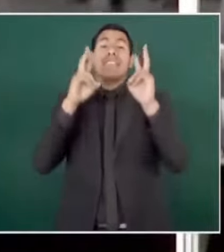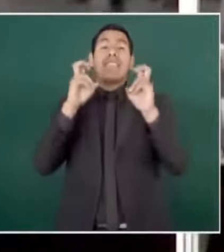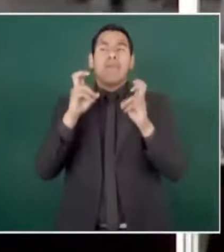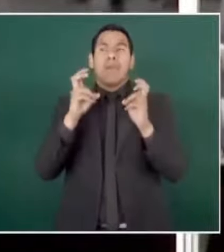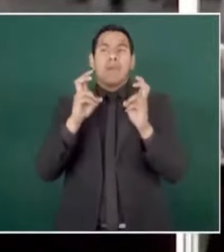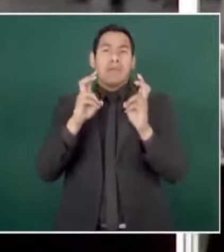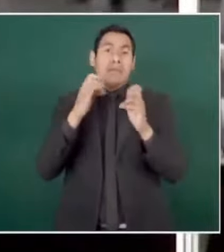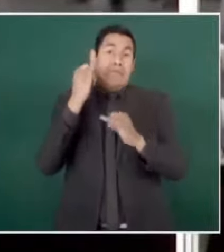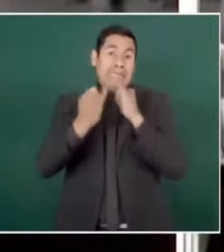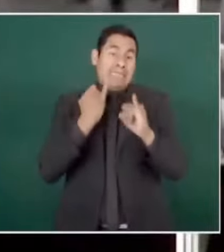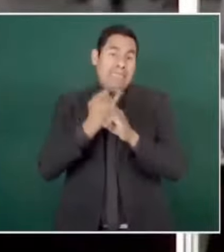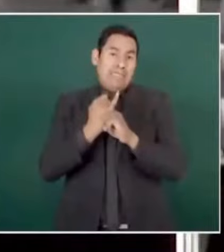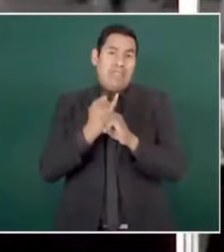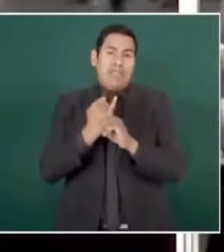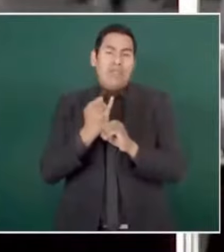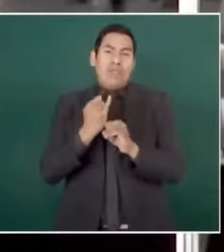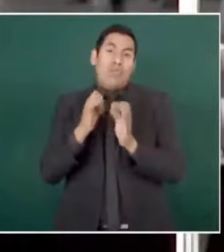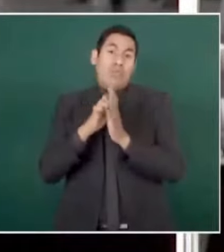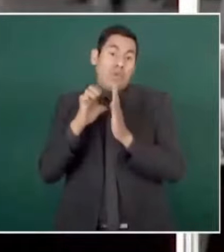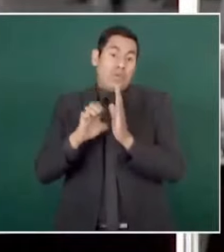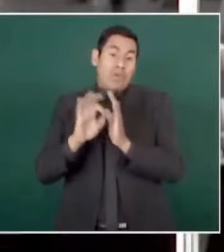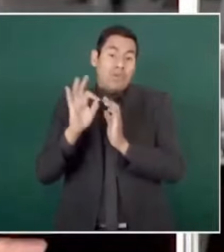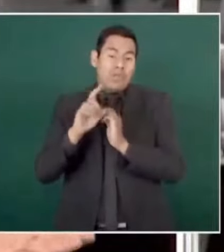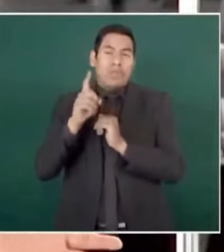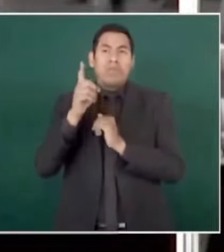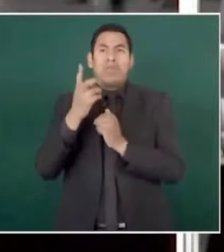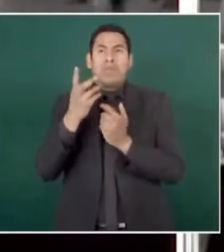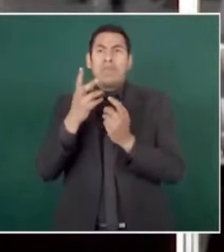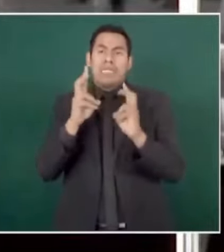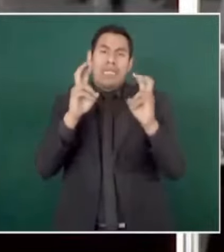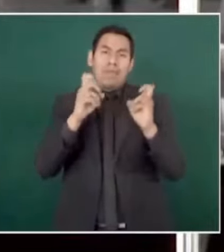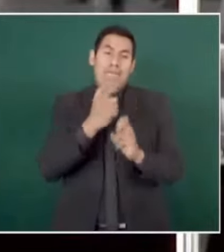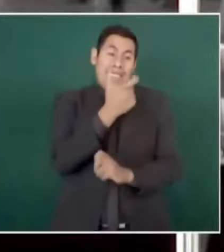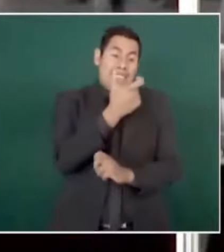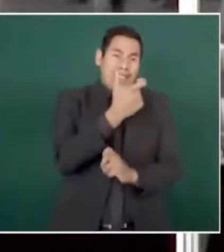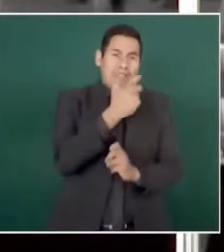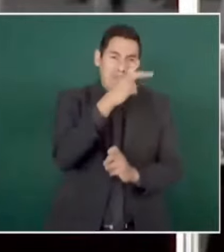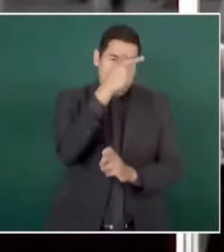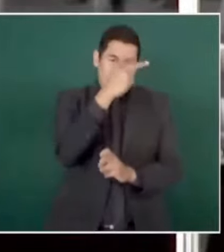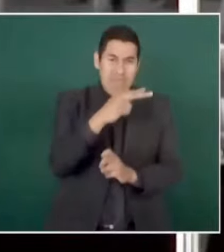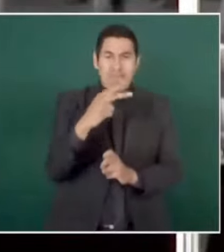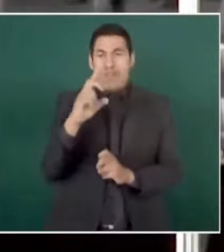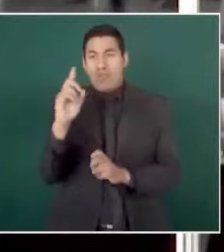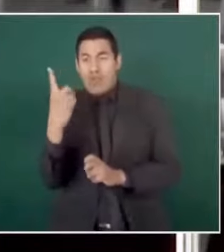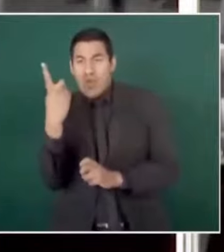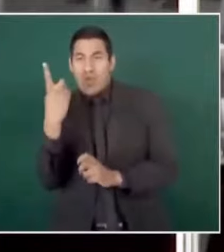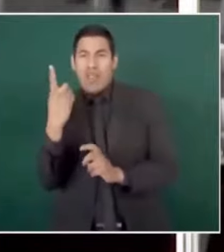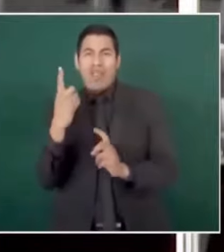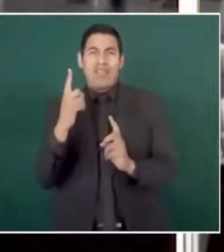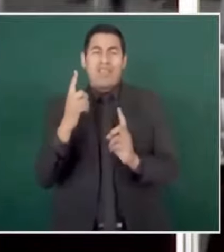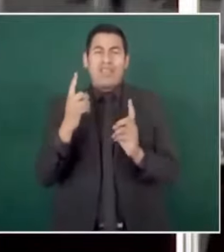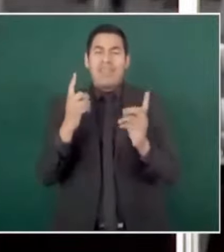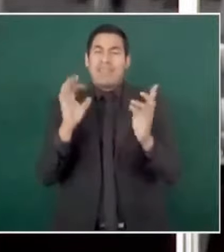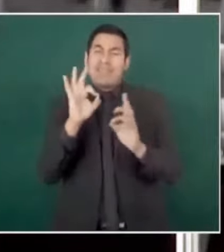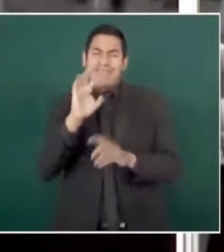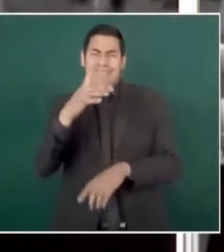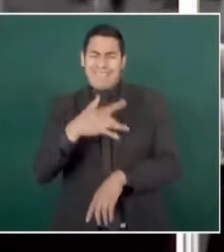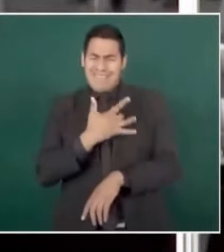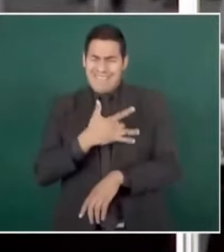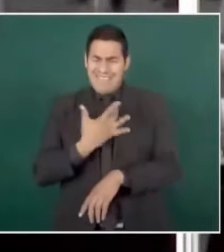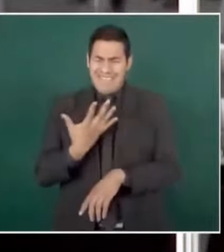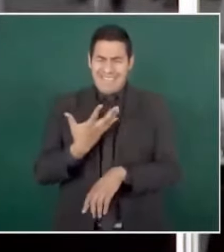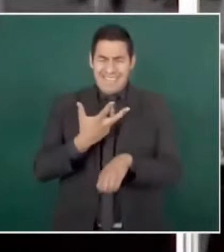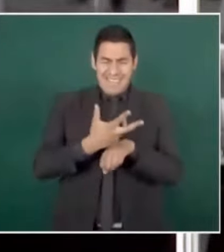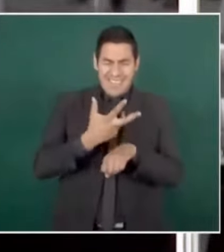haberse afectado, por ejemplo, la relación peso-dólar? ¿O podría tensarse en un momento dado la relación entre